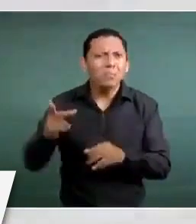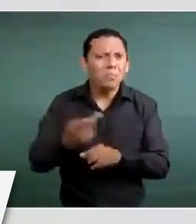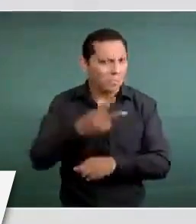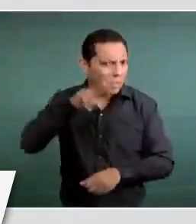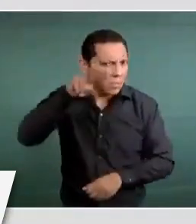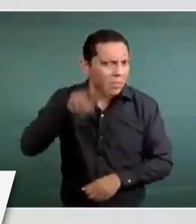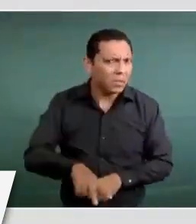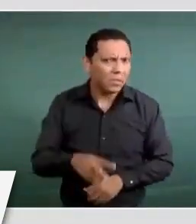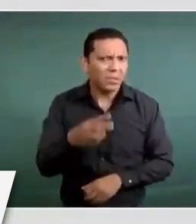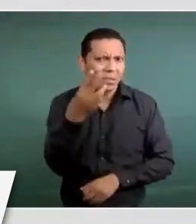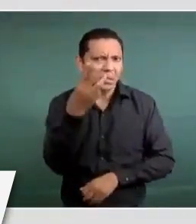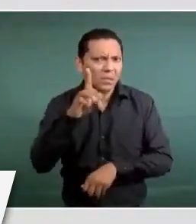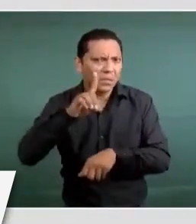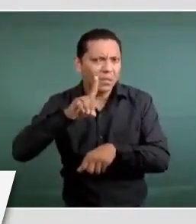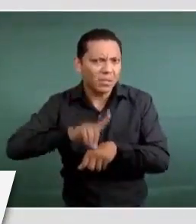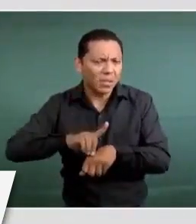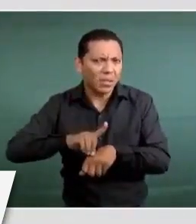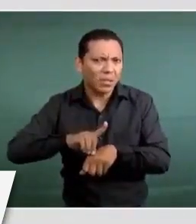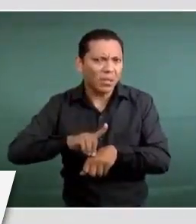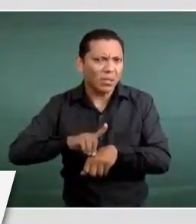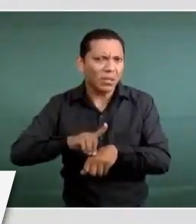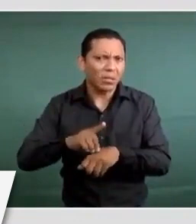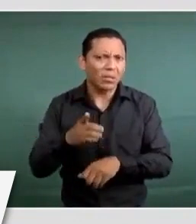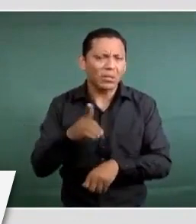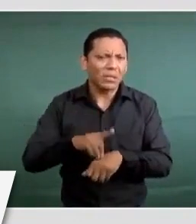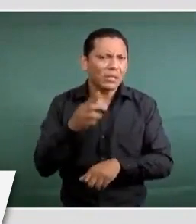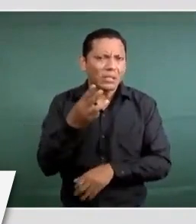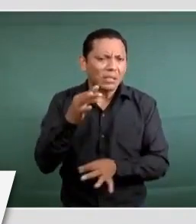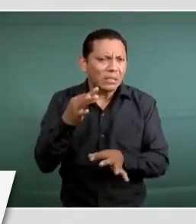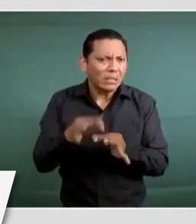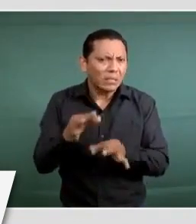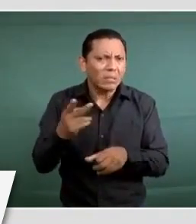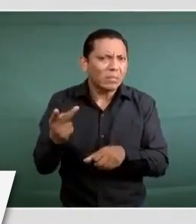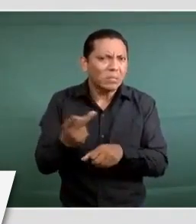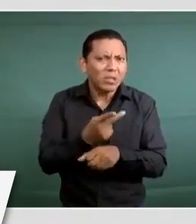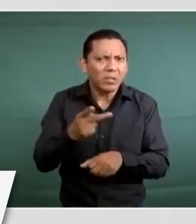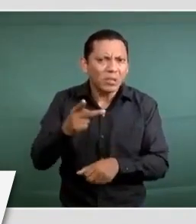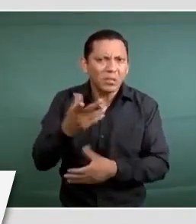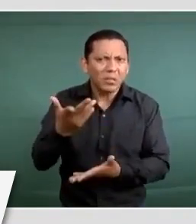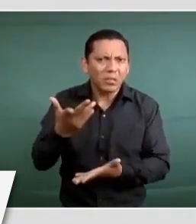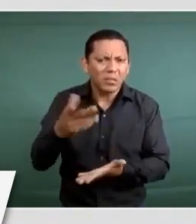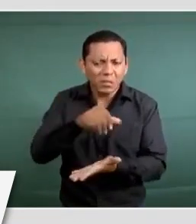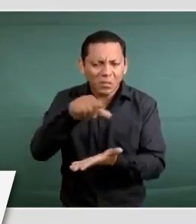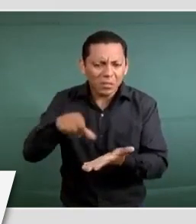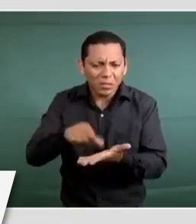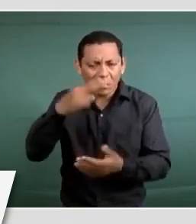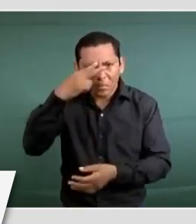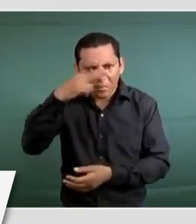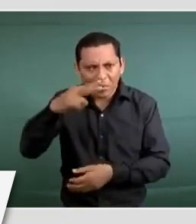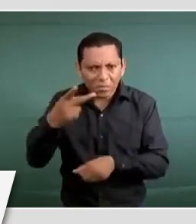en la zona metropolitana del Valle de México?